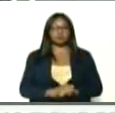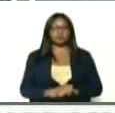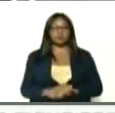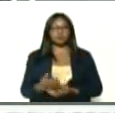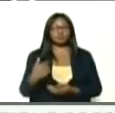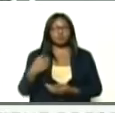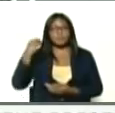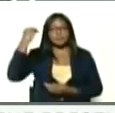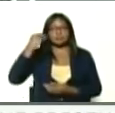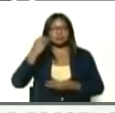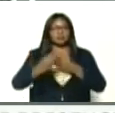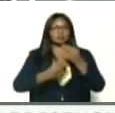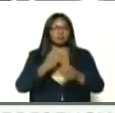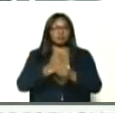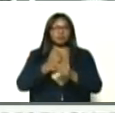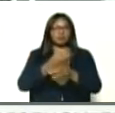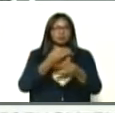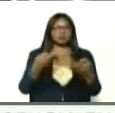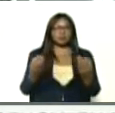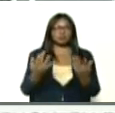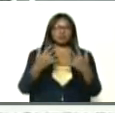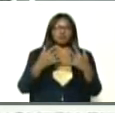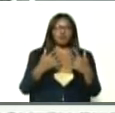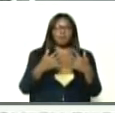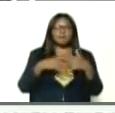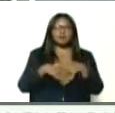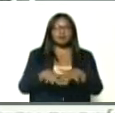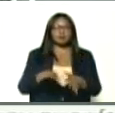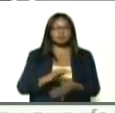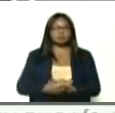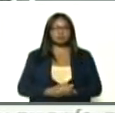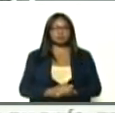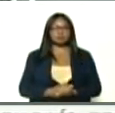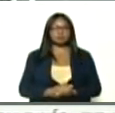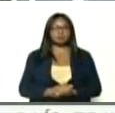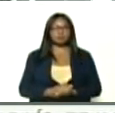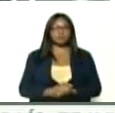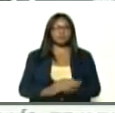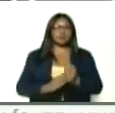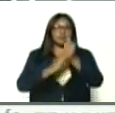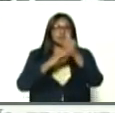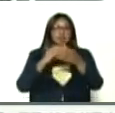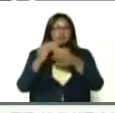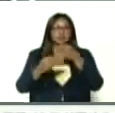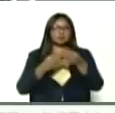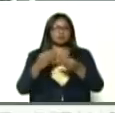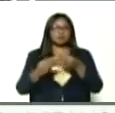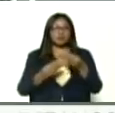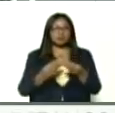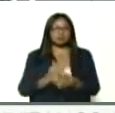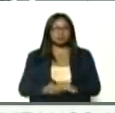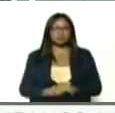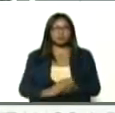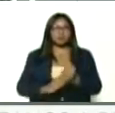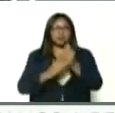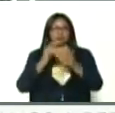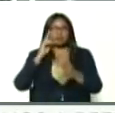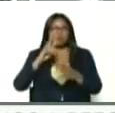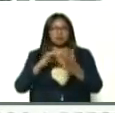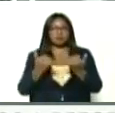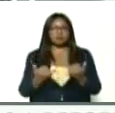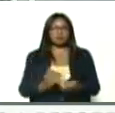están haciendo un trabajo, extraordinario, combinado, es un liderazgo, que uno puede ver, un liderazgo visible,